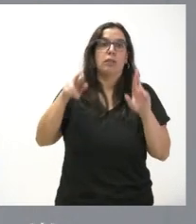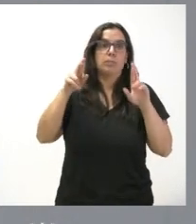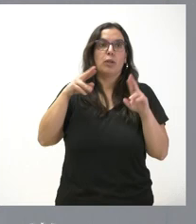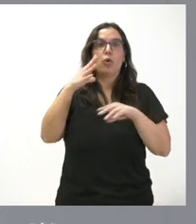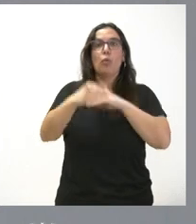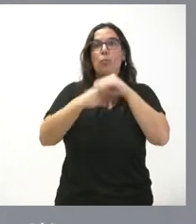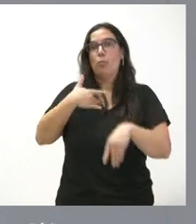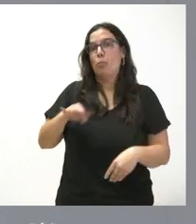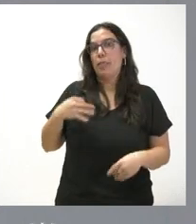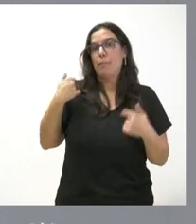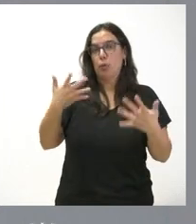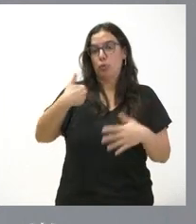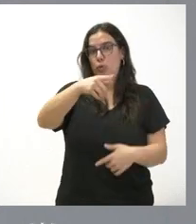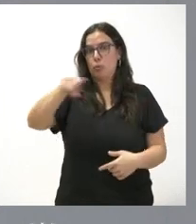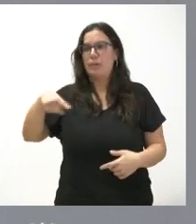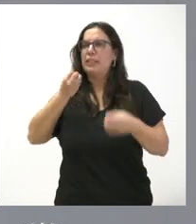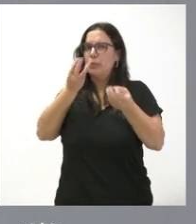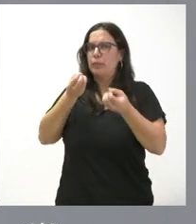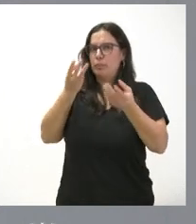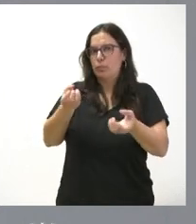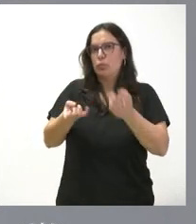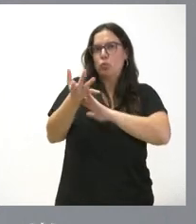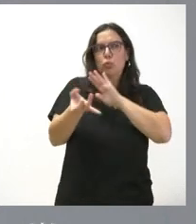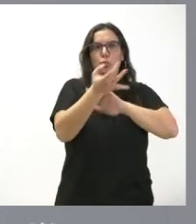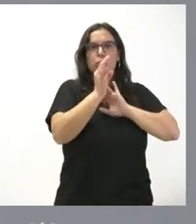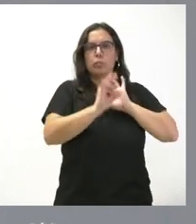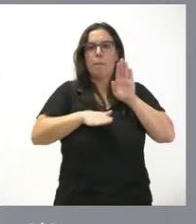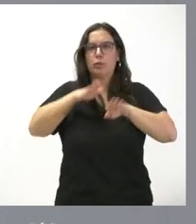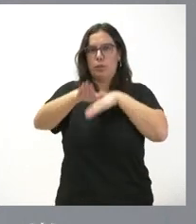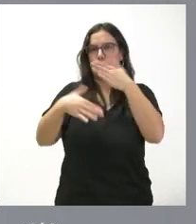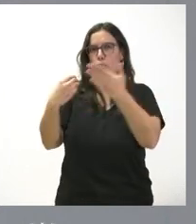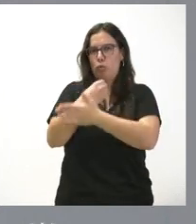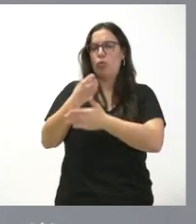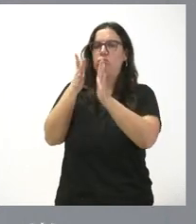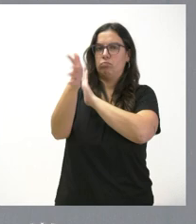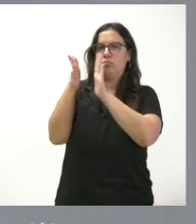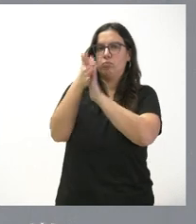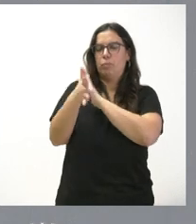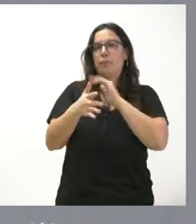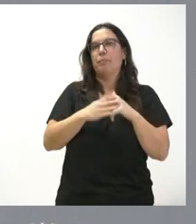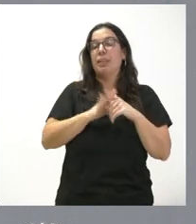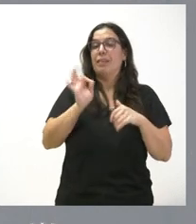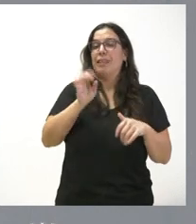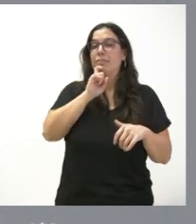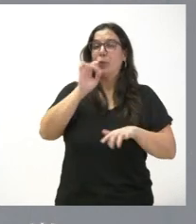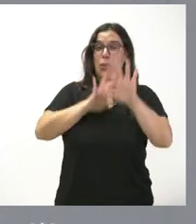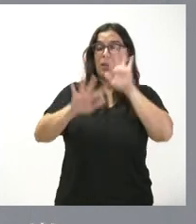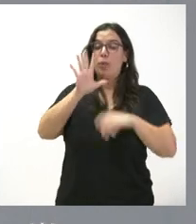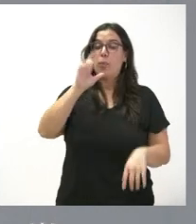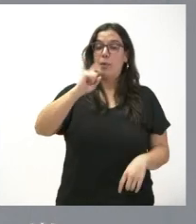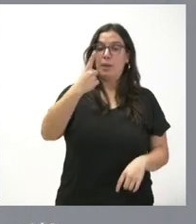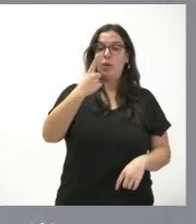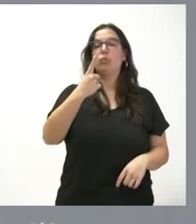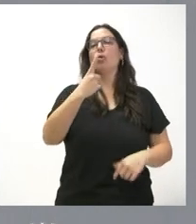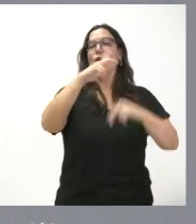llevar a cabo en los próximos meses les iremos informando puntualmente de cada uno de los pasos de este procedimiento que tiene una cierta complejidad porque por una parte tiene una obra